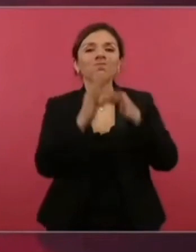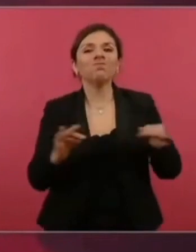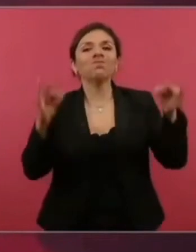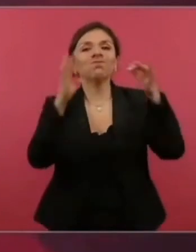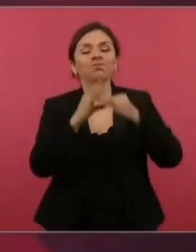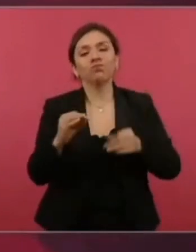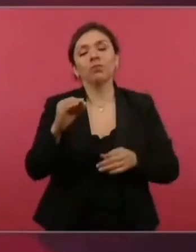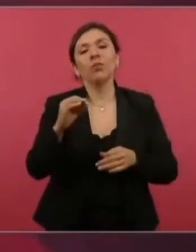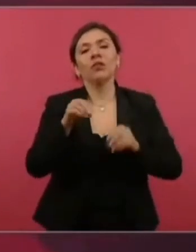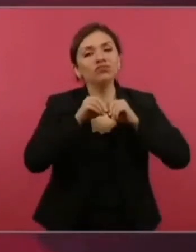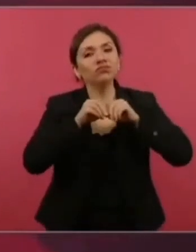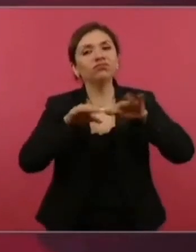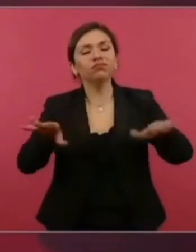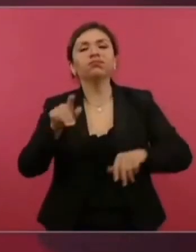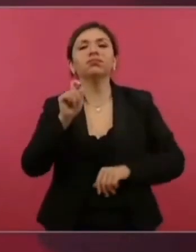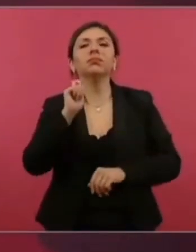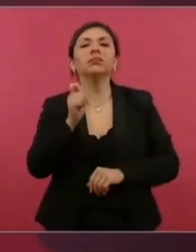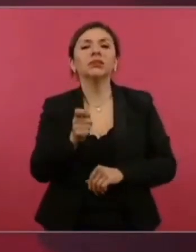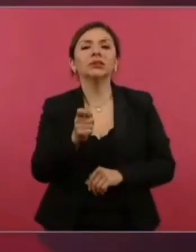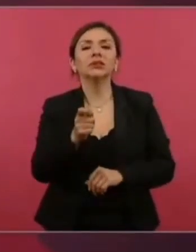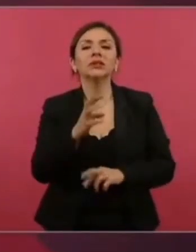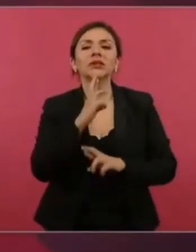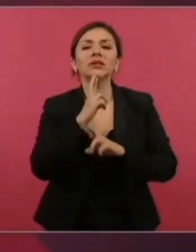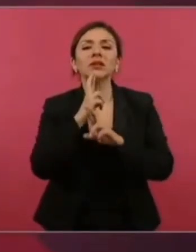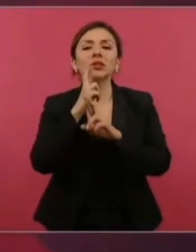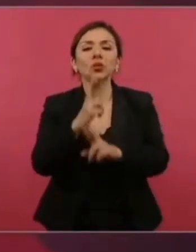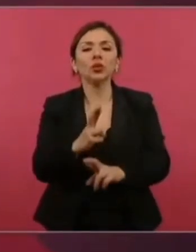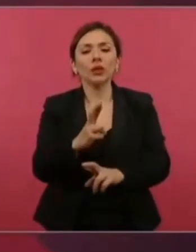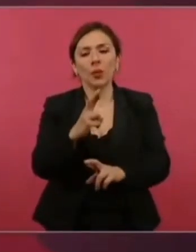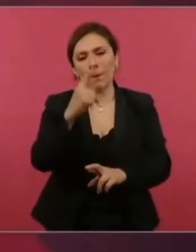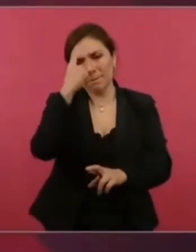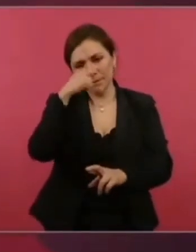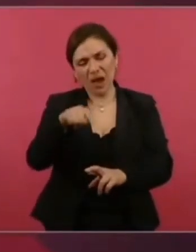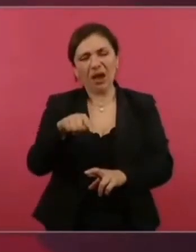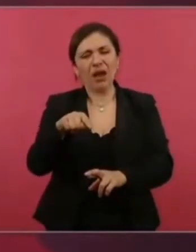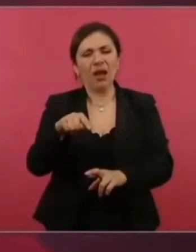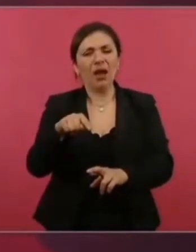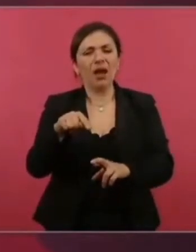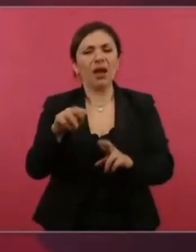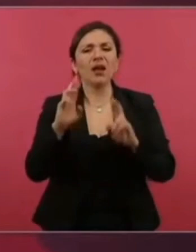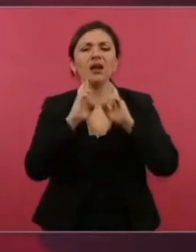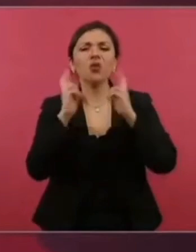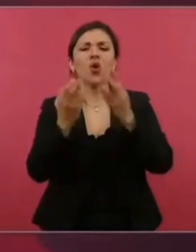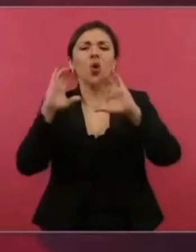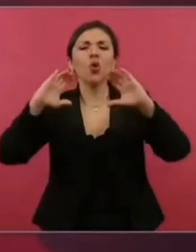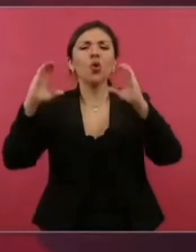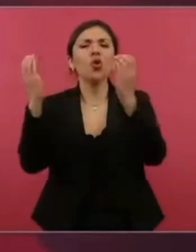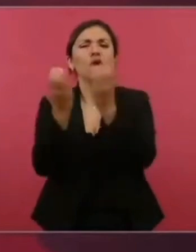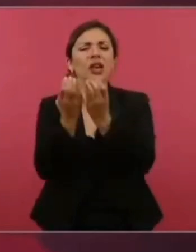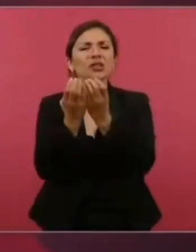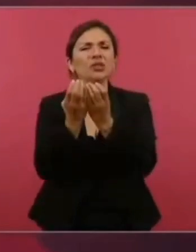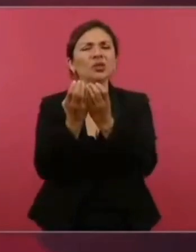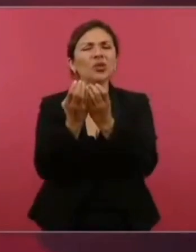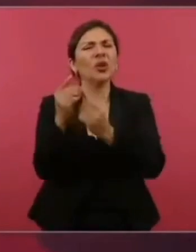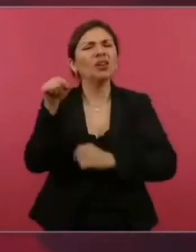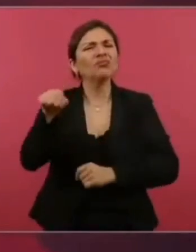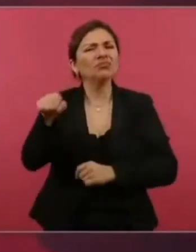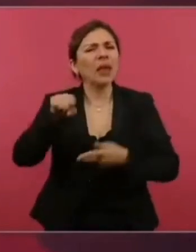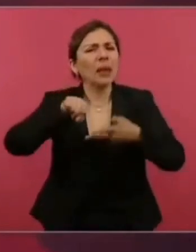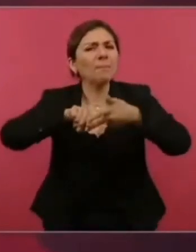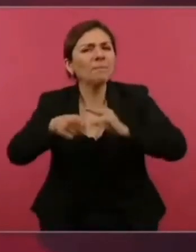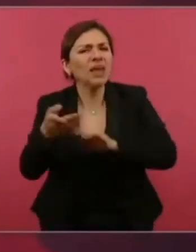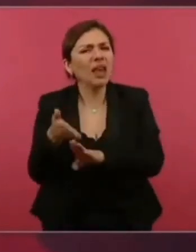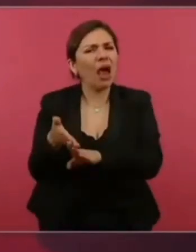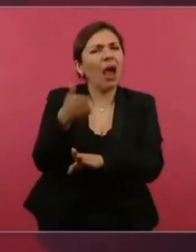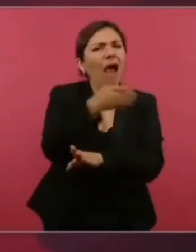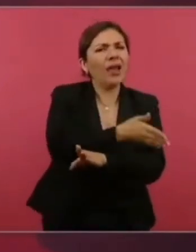resultados de la convención o el congreso que entiendo inicia